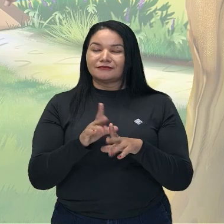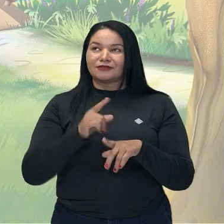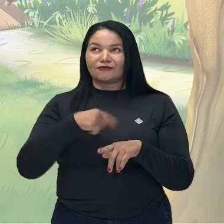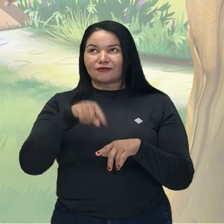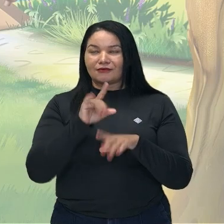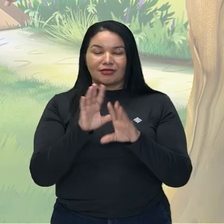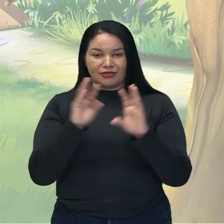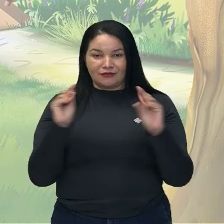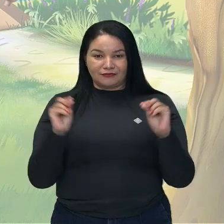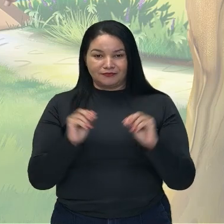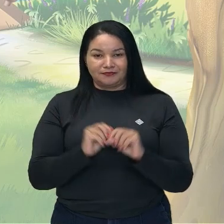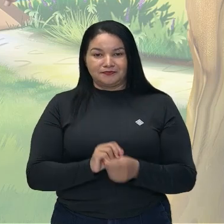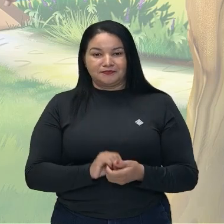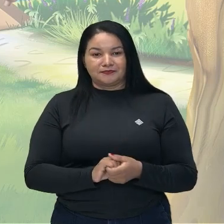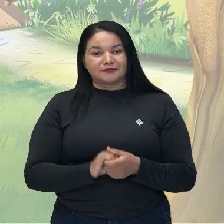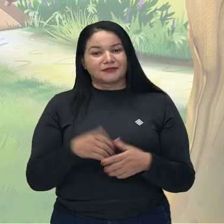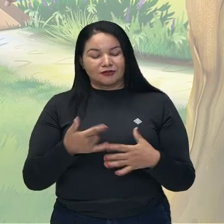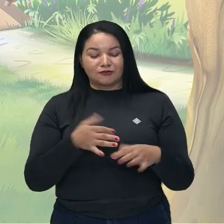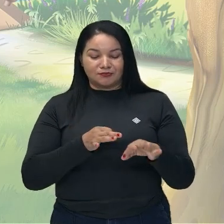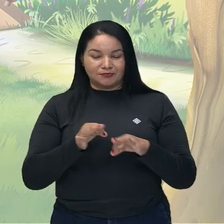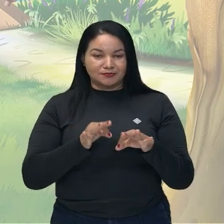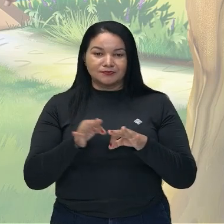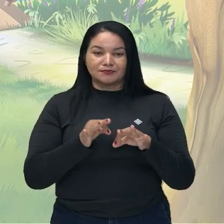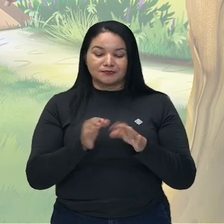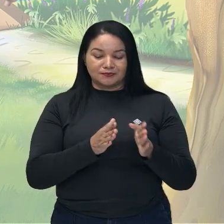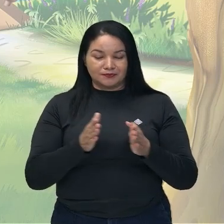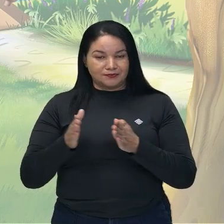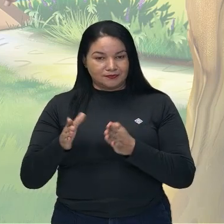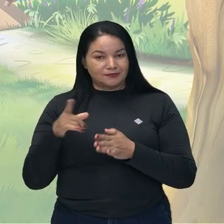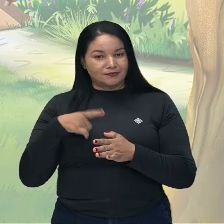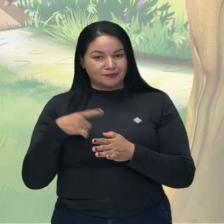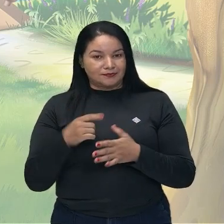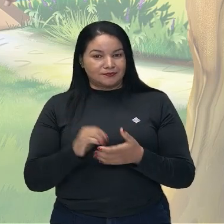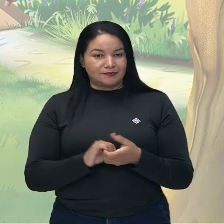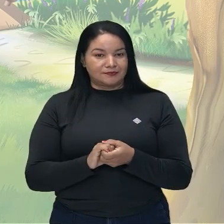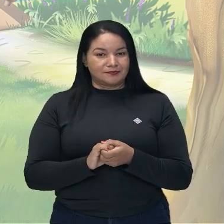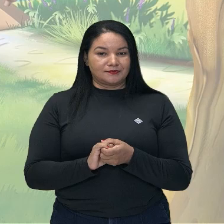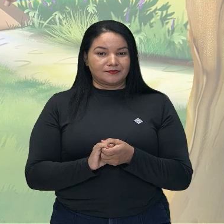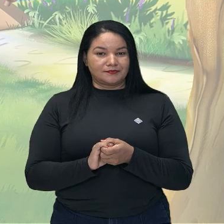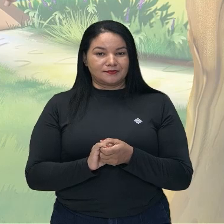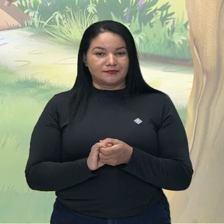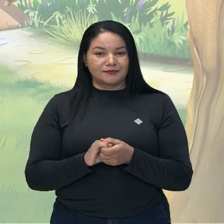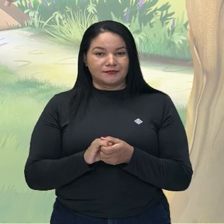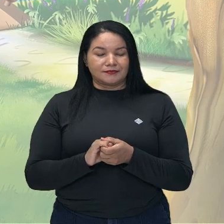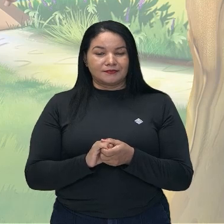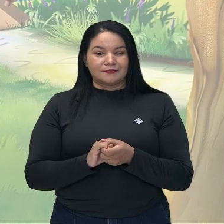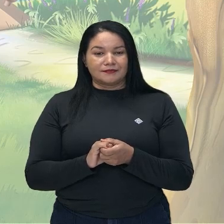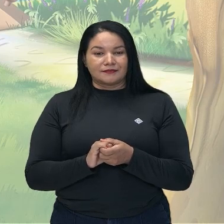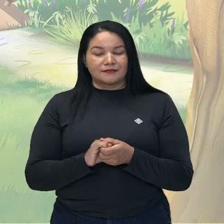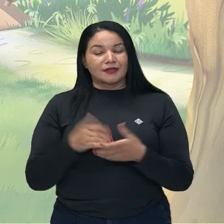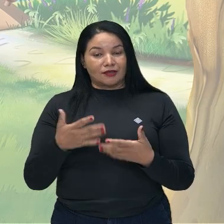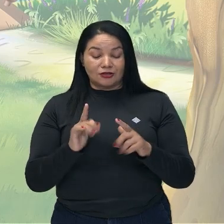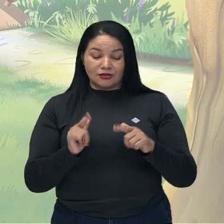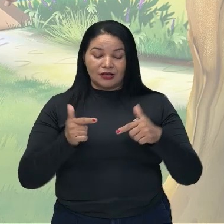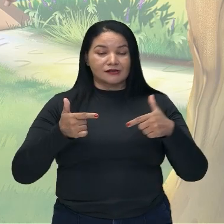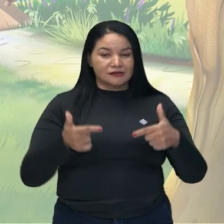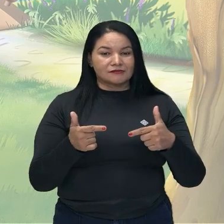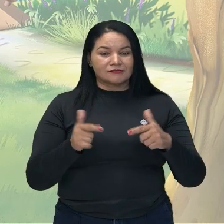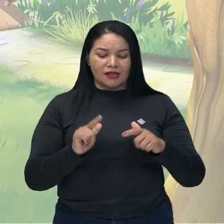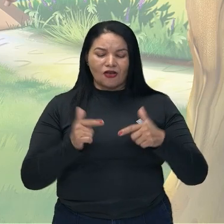al cielo. Entonces, tenemos una orden cronológica. No tiene pasadas de tiempo. Y la acción, ¿qué que